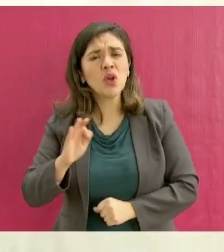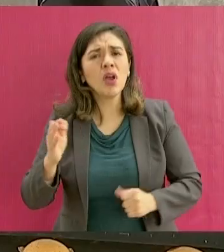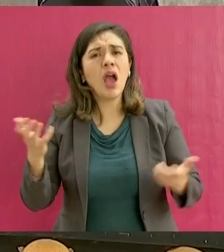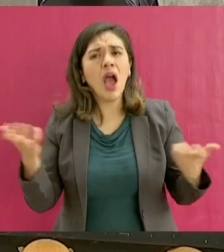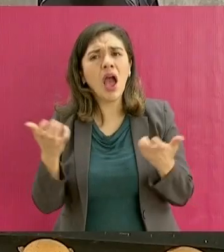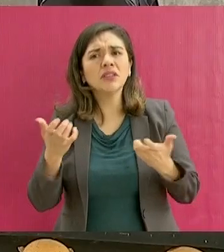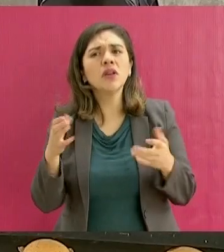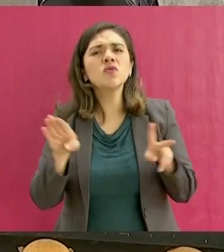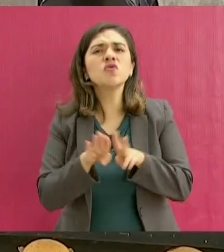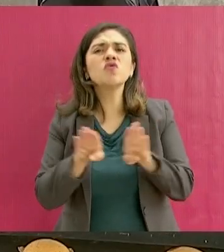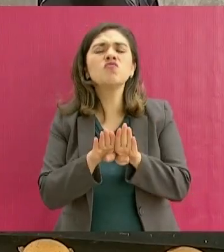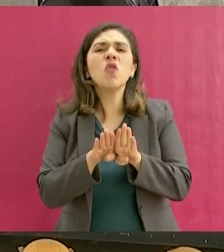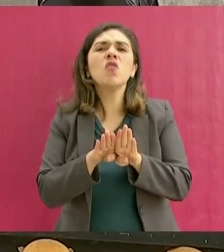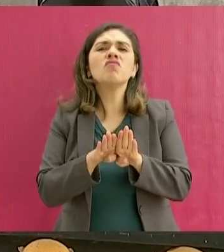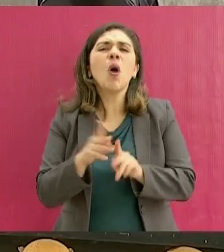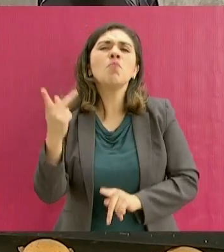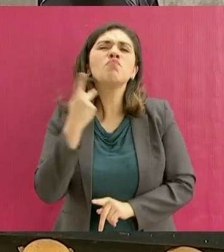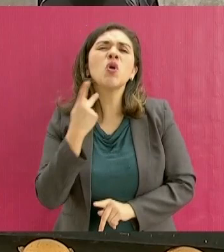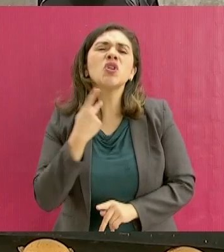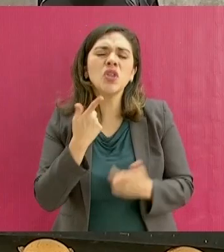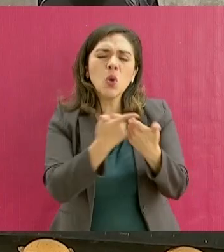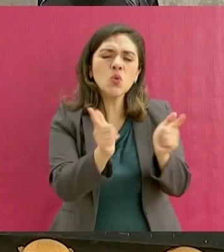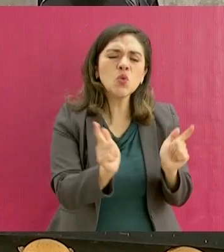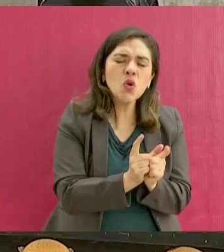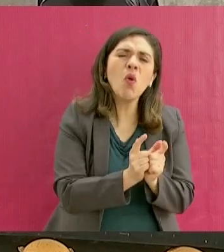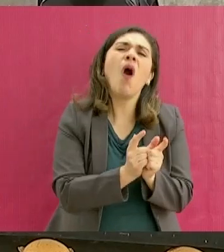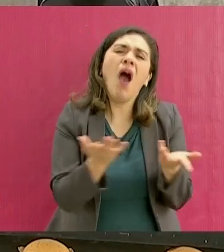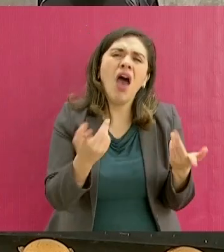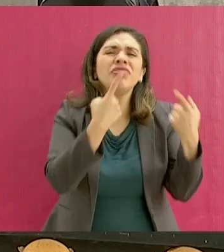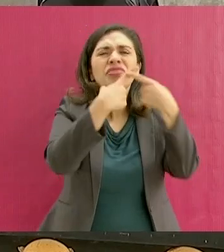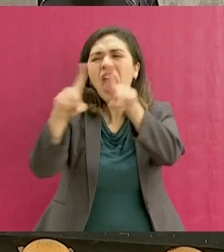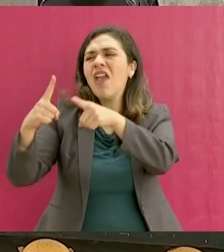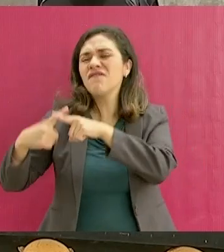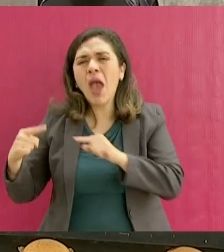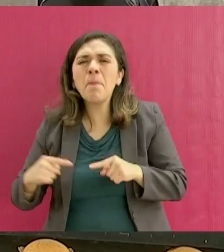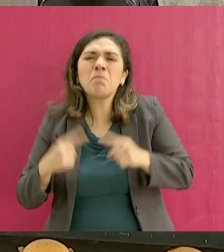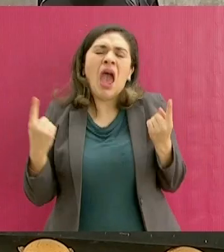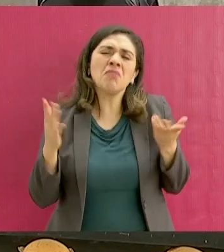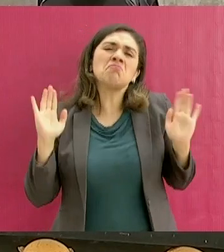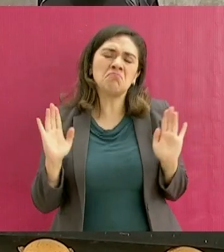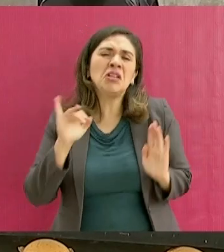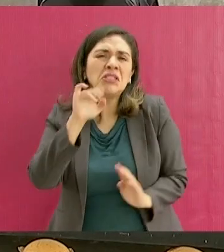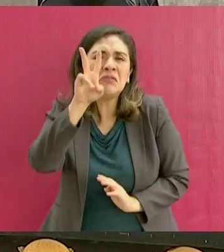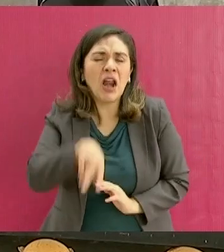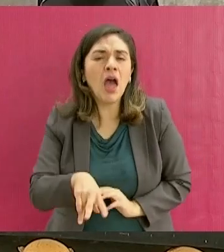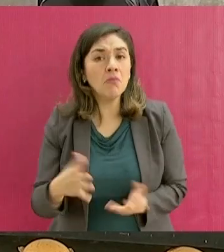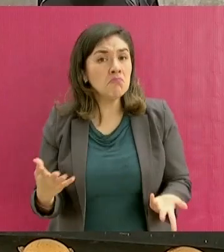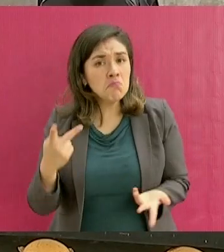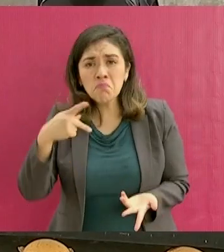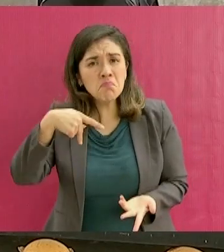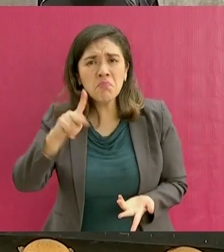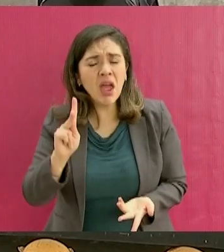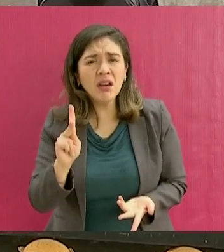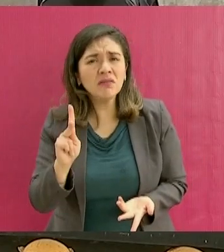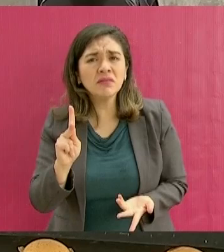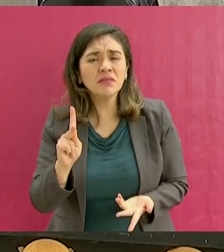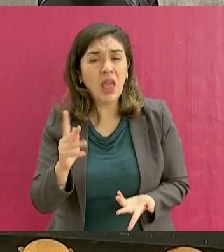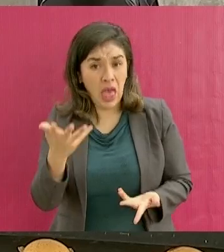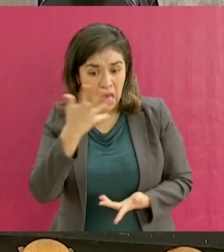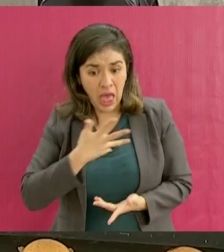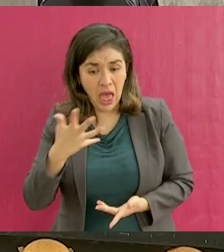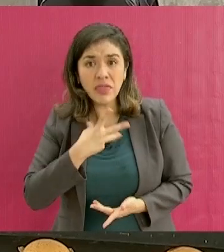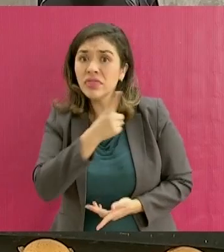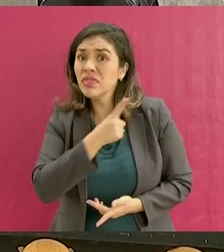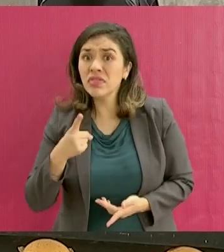orígenes políticos partidistas distintos, pero tenemos